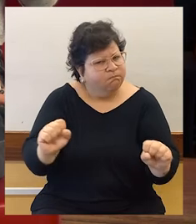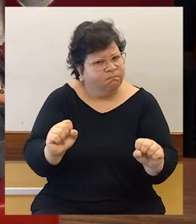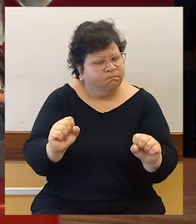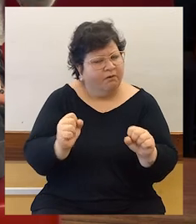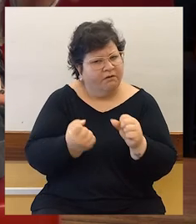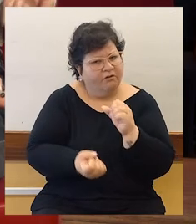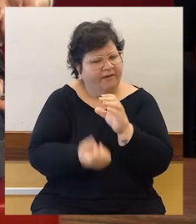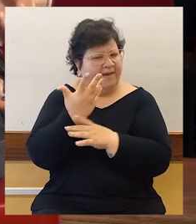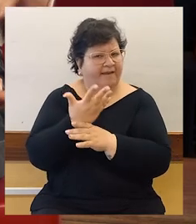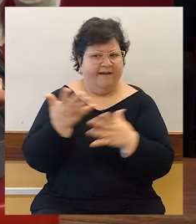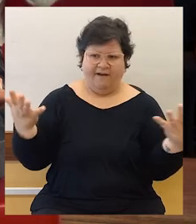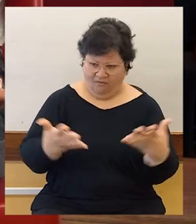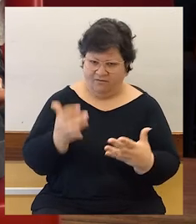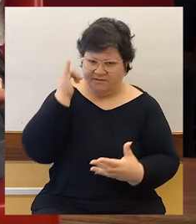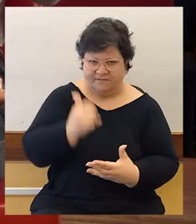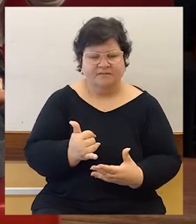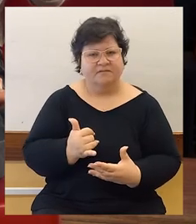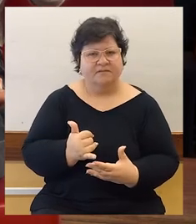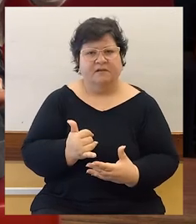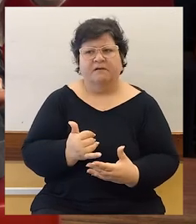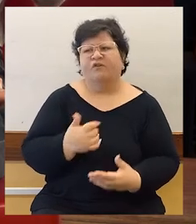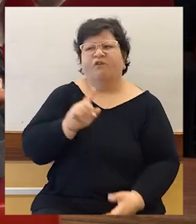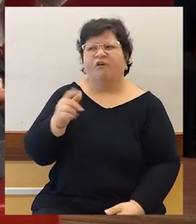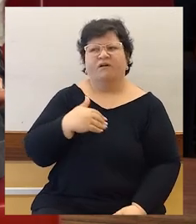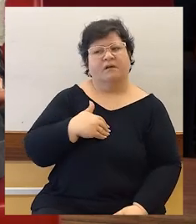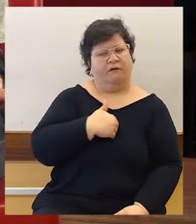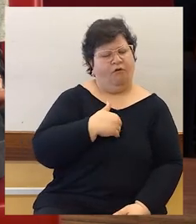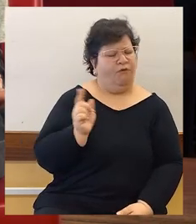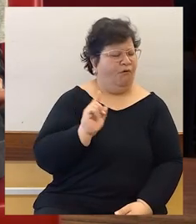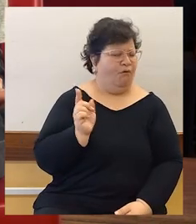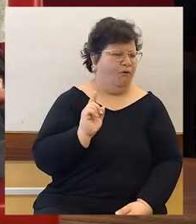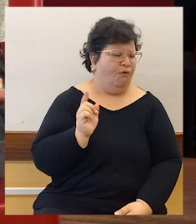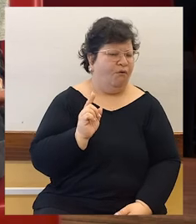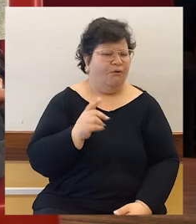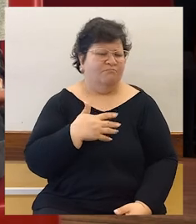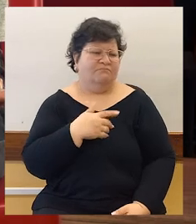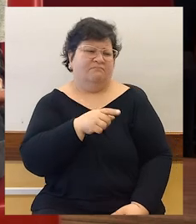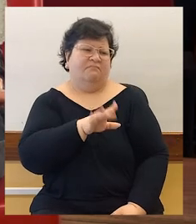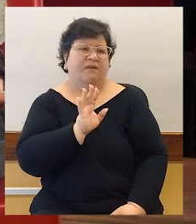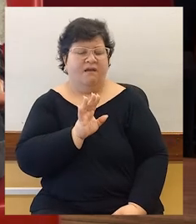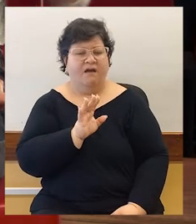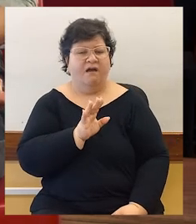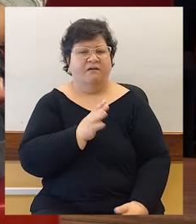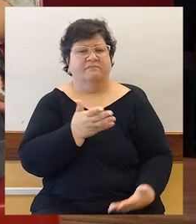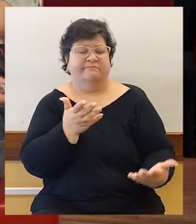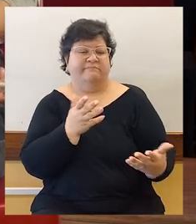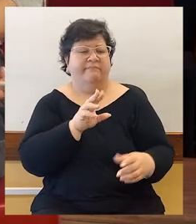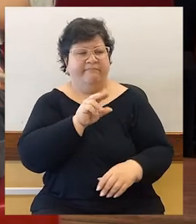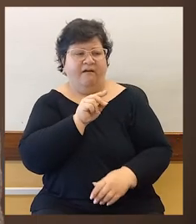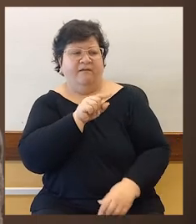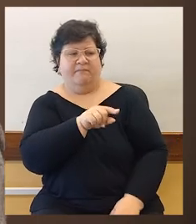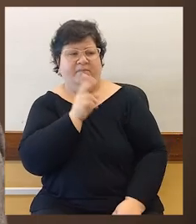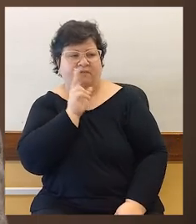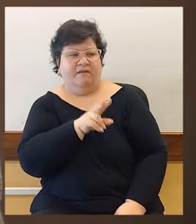yo no lo puedo hacer, o eso no es mi rol, o mirar al genio tal lo que hace, como entender